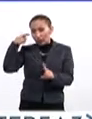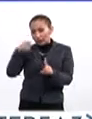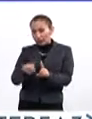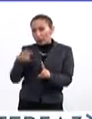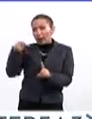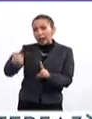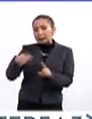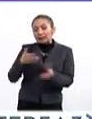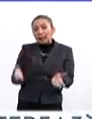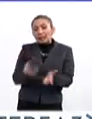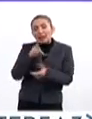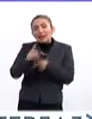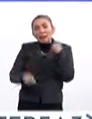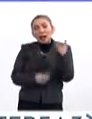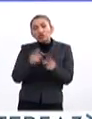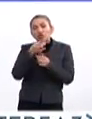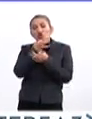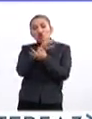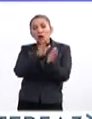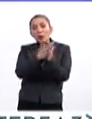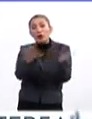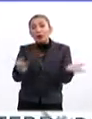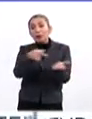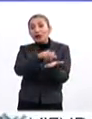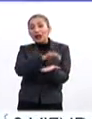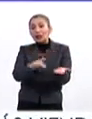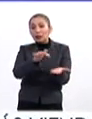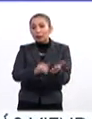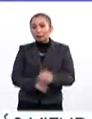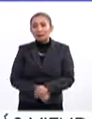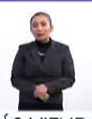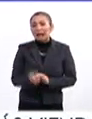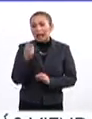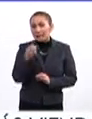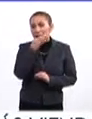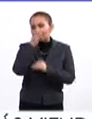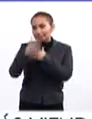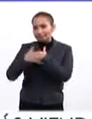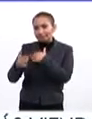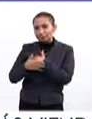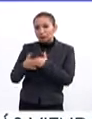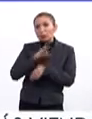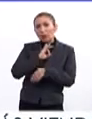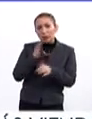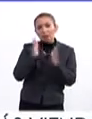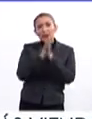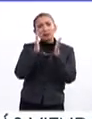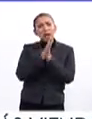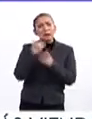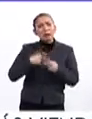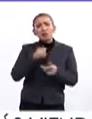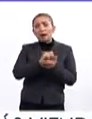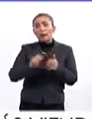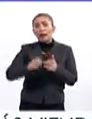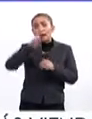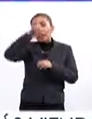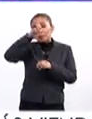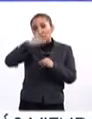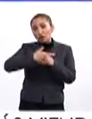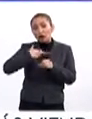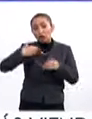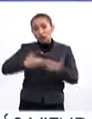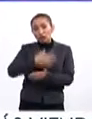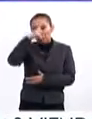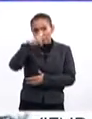objetivos es activar la dramaturgia y publicarla como ejercicio literario. En esta convocatoria pueden participar los escritores mayores de edad con